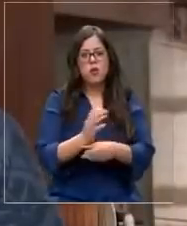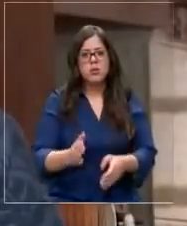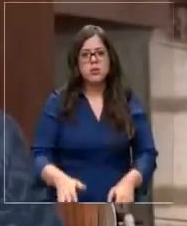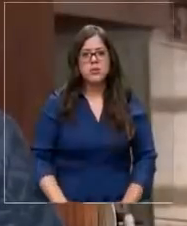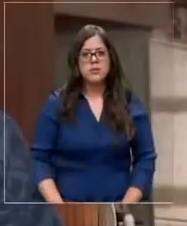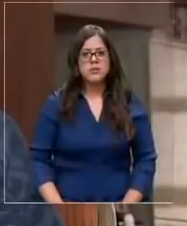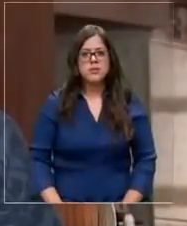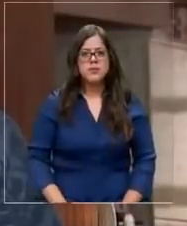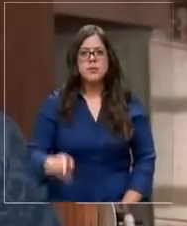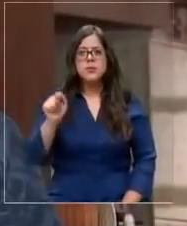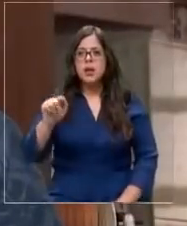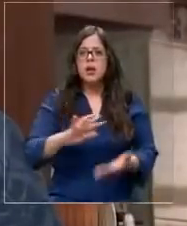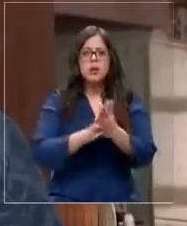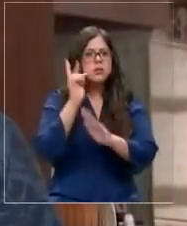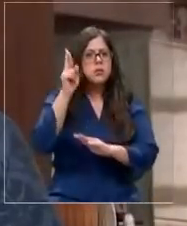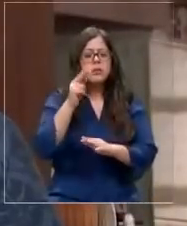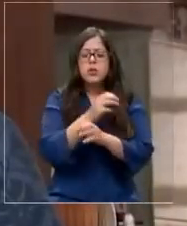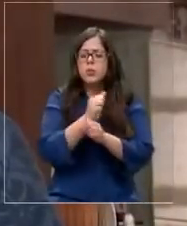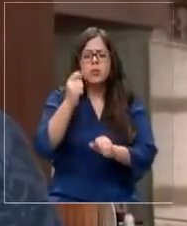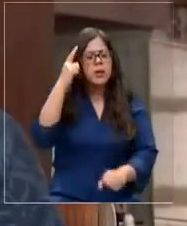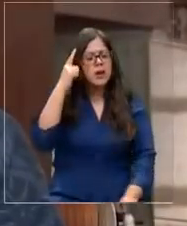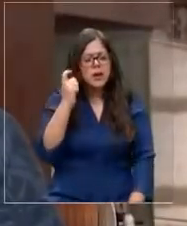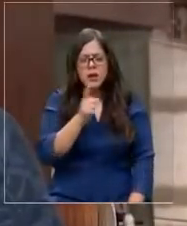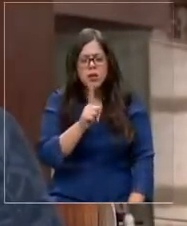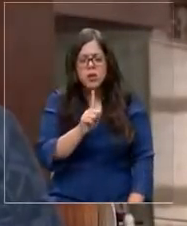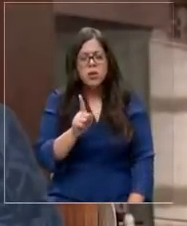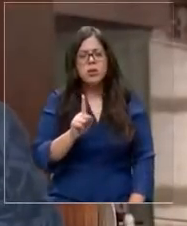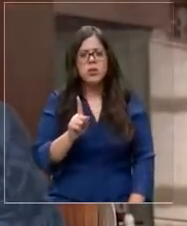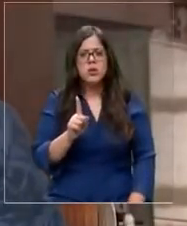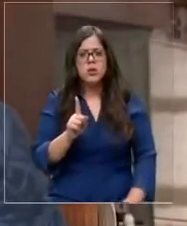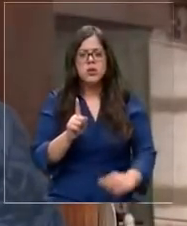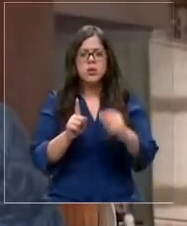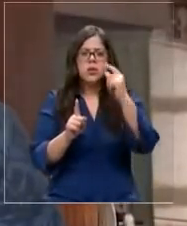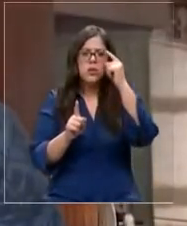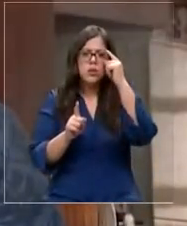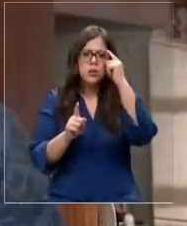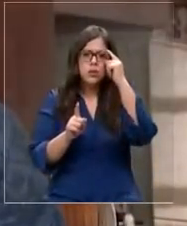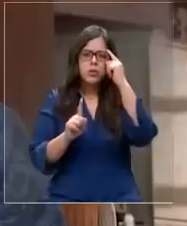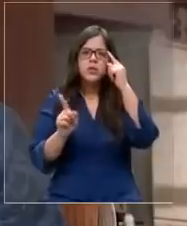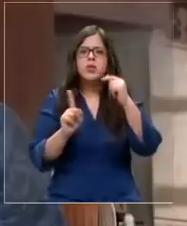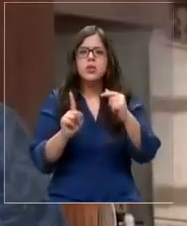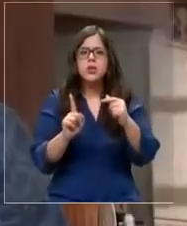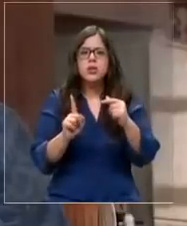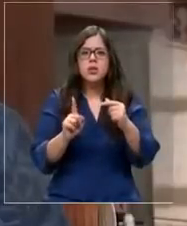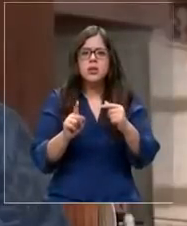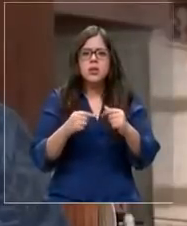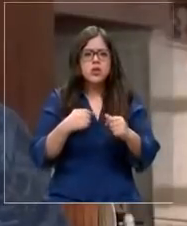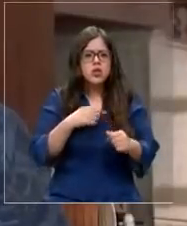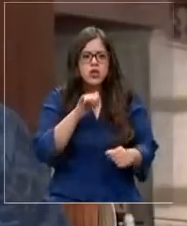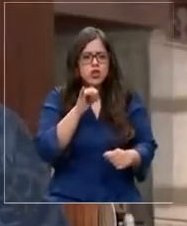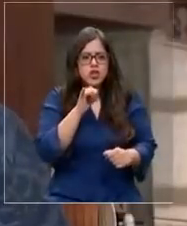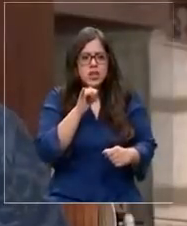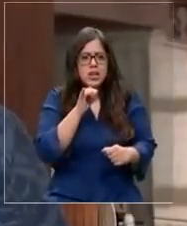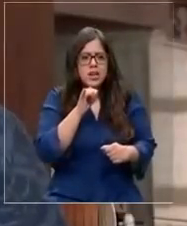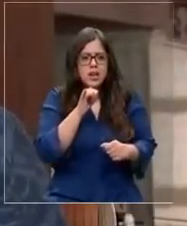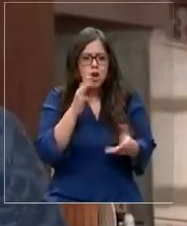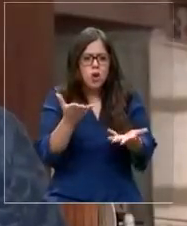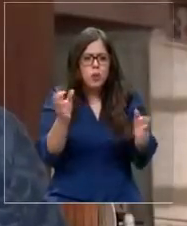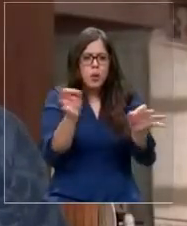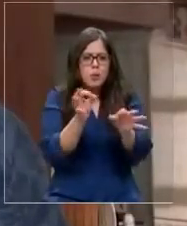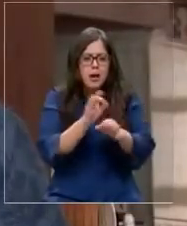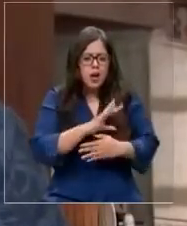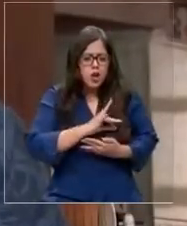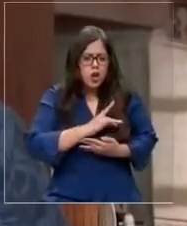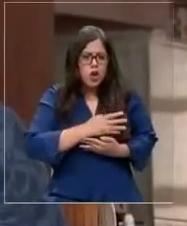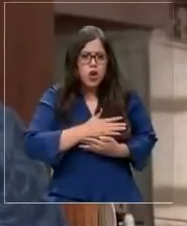Con todos sus recuerdos, no quería creerla, no quería creerla. que yo no tengo palabras para describir el dolor que tengo en mi